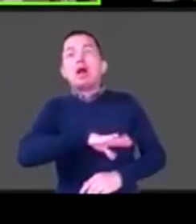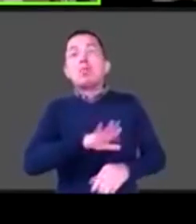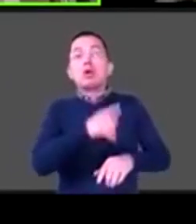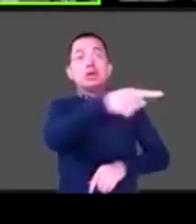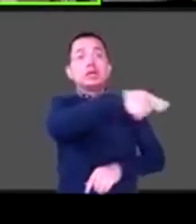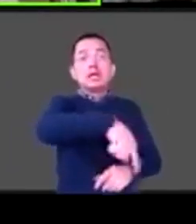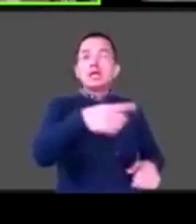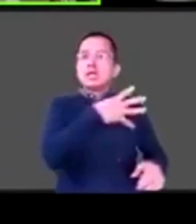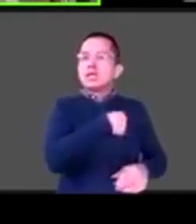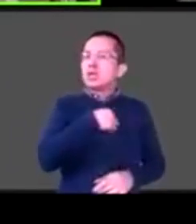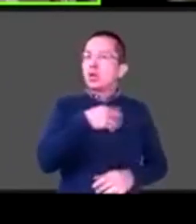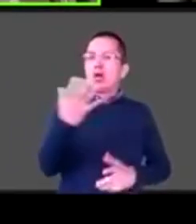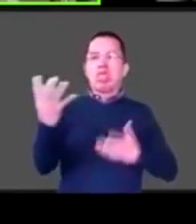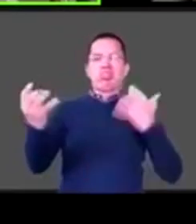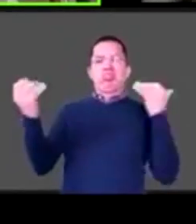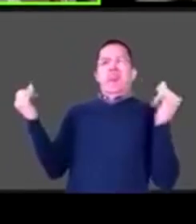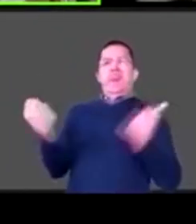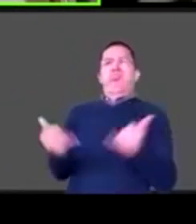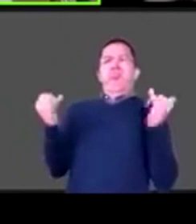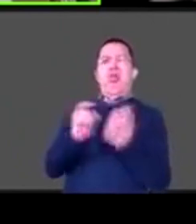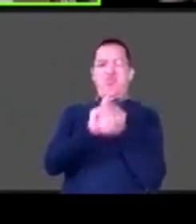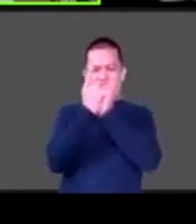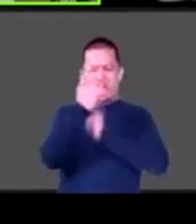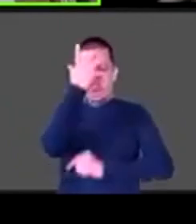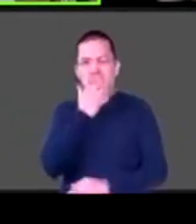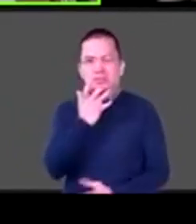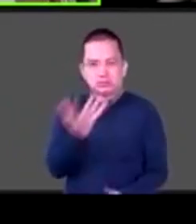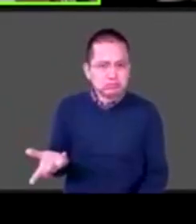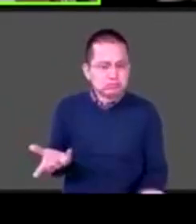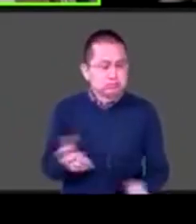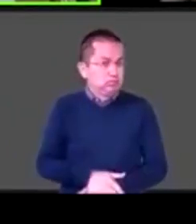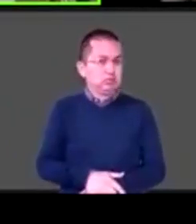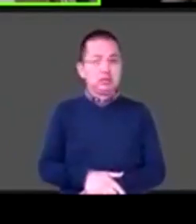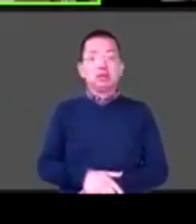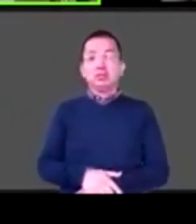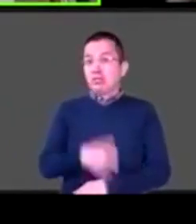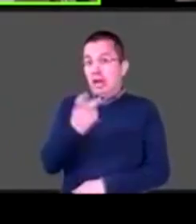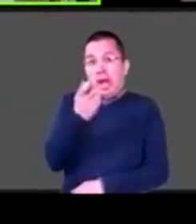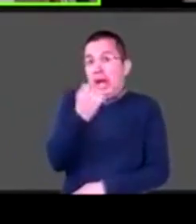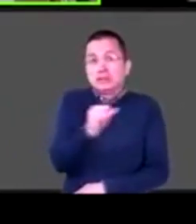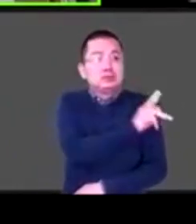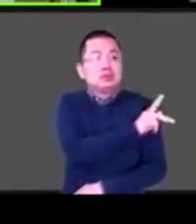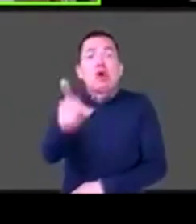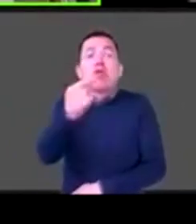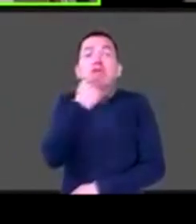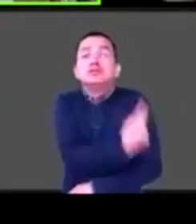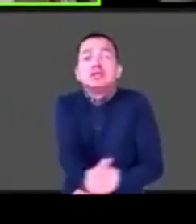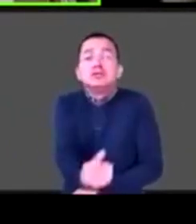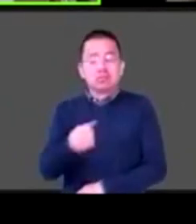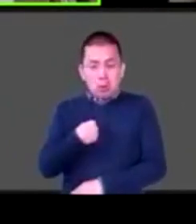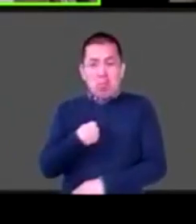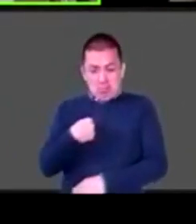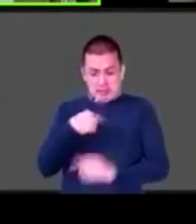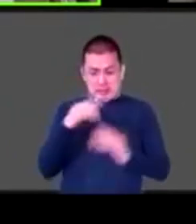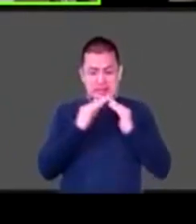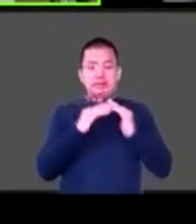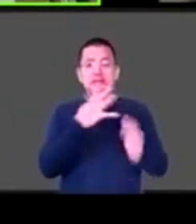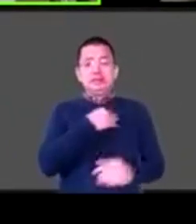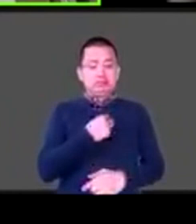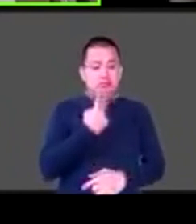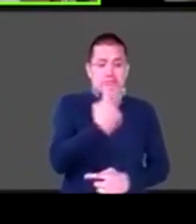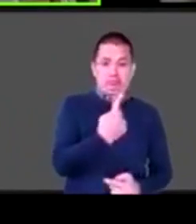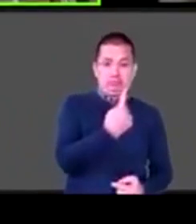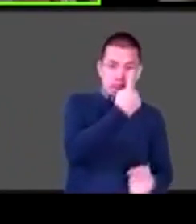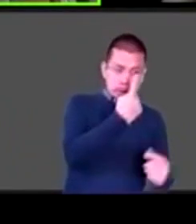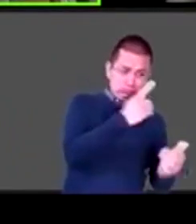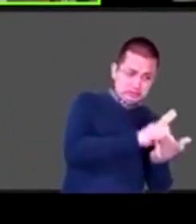Yo tengo, de los dos modelos, tengo un niño estándar y un niño con discapacidad, y les pasa exactamente lo mismo. O sea, los dos viven esta situación con una